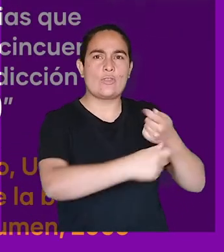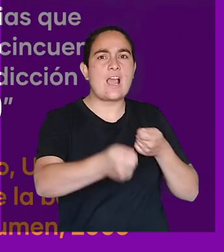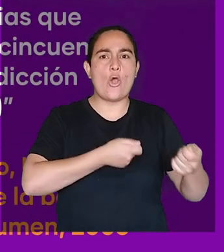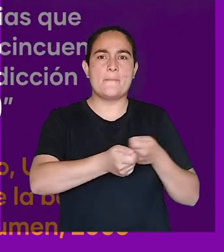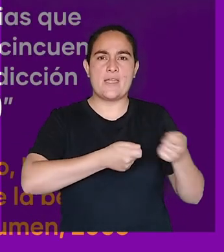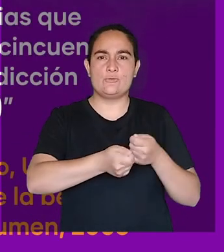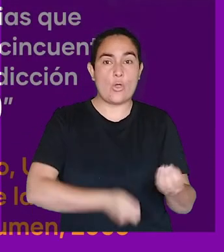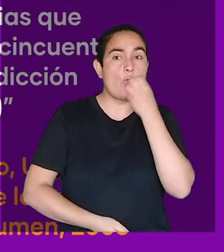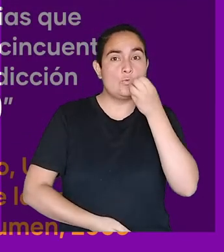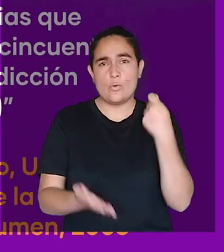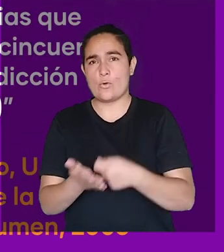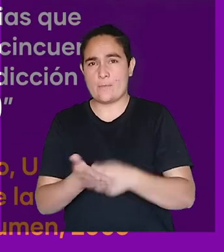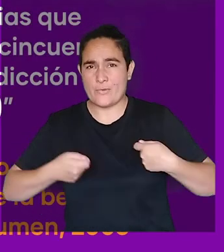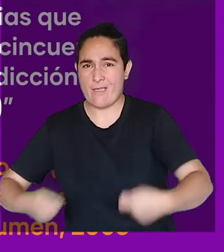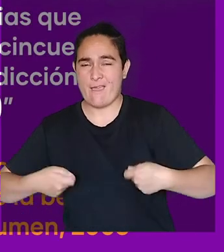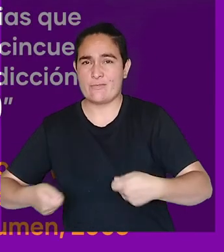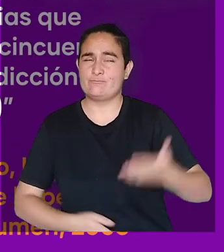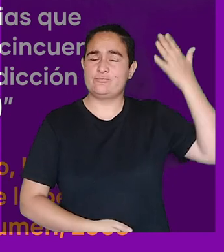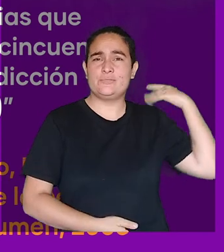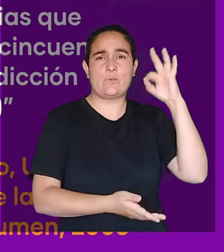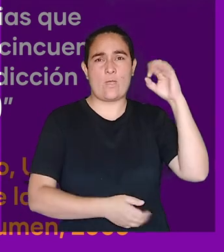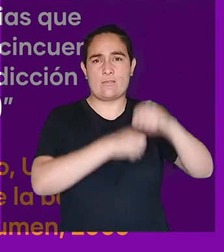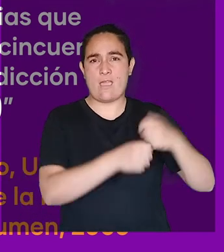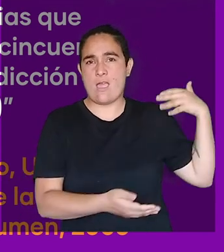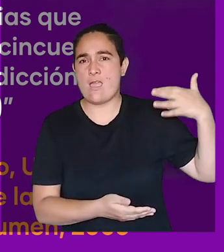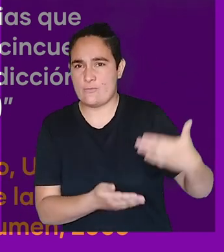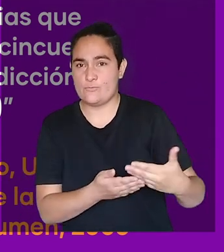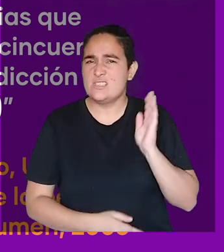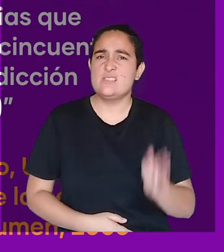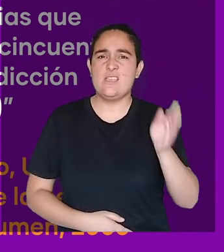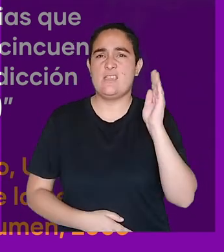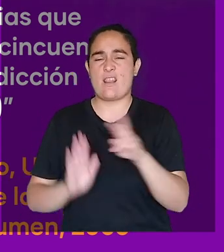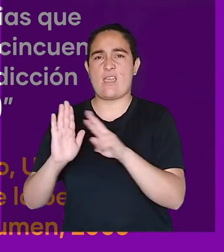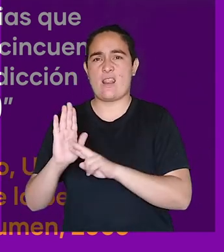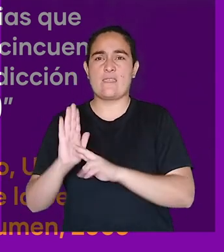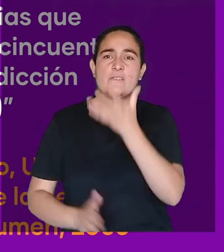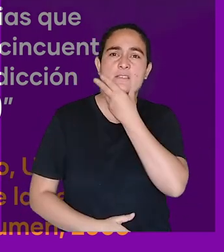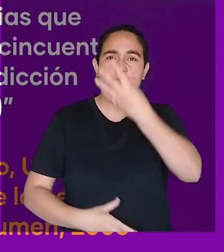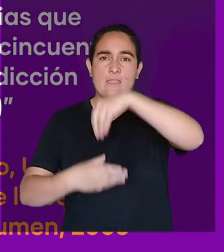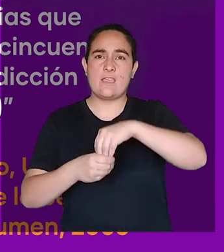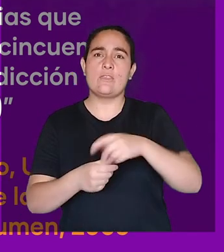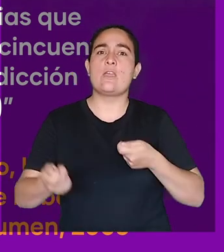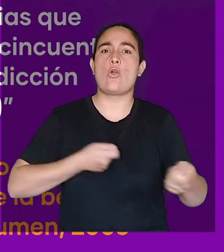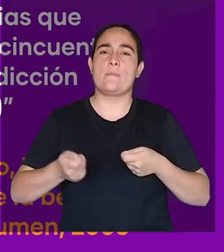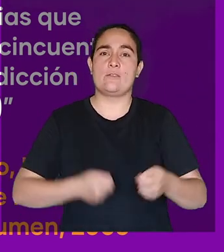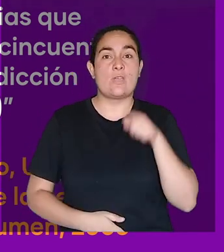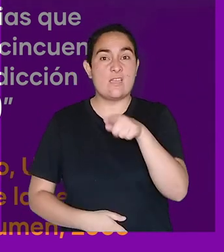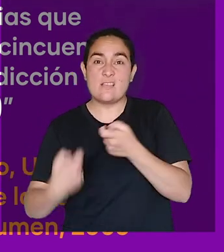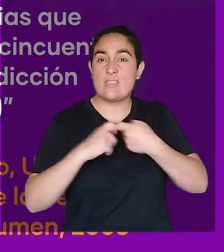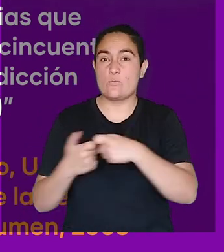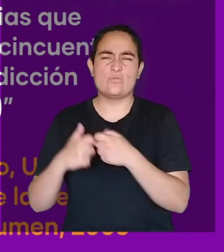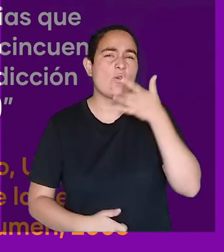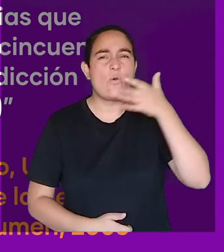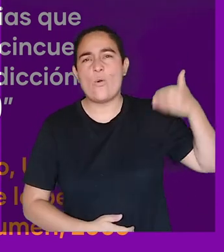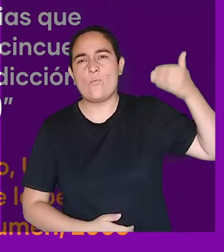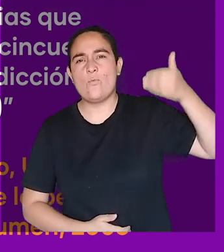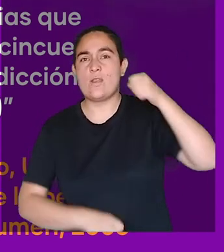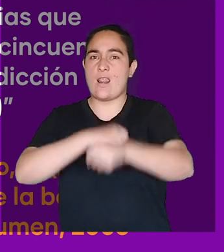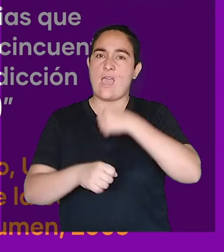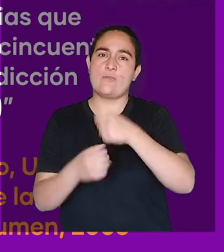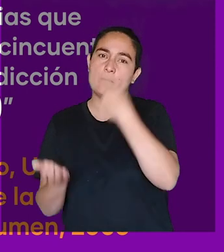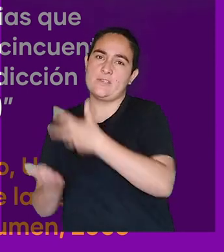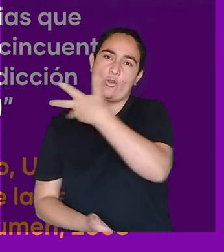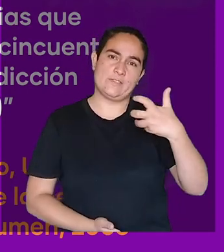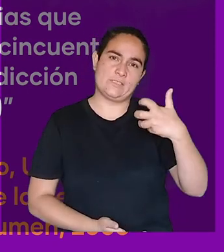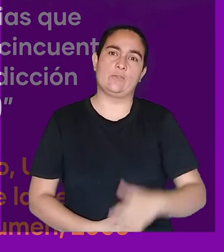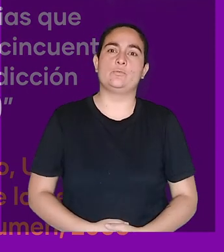belleza del mundo comercial contra el arte de las vanguardias que han luchado más de 50 años. Es la contradicción típica del siglo XX.